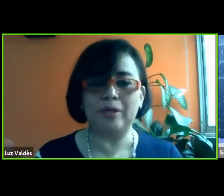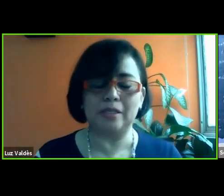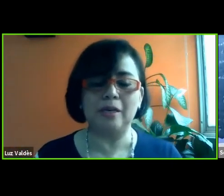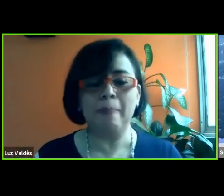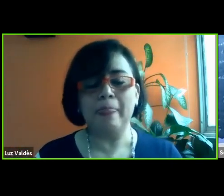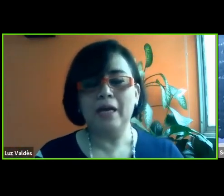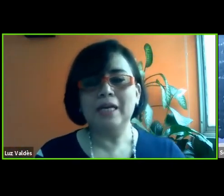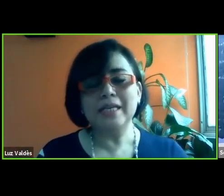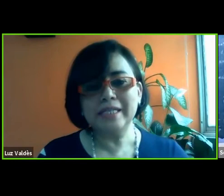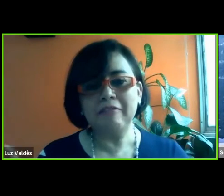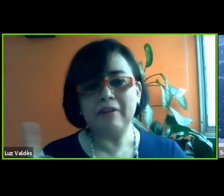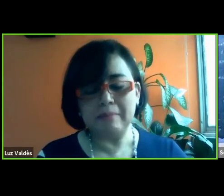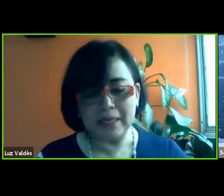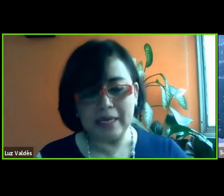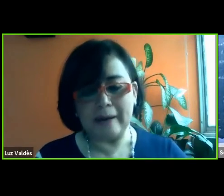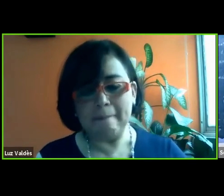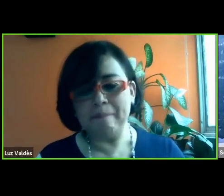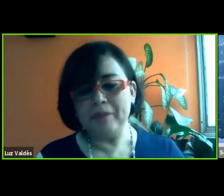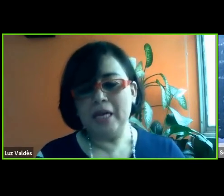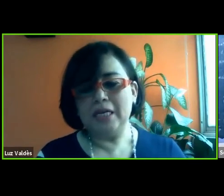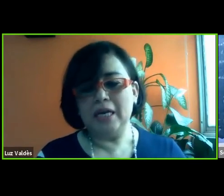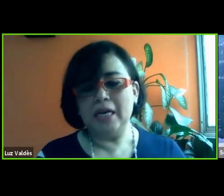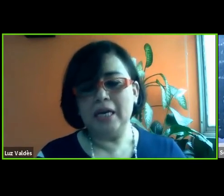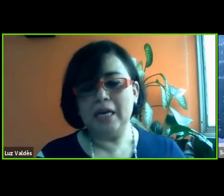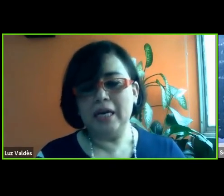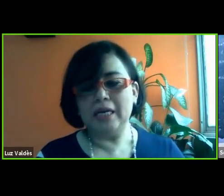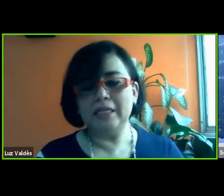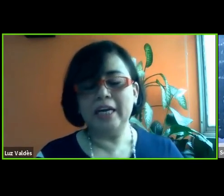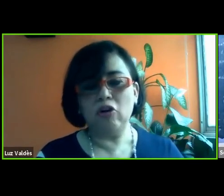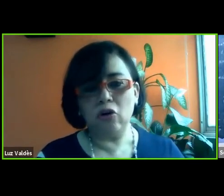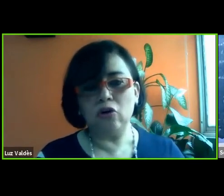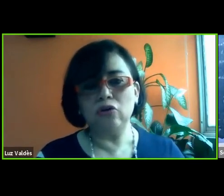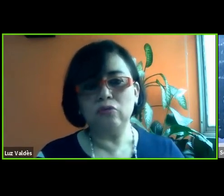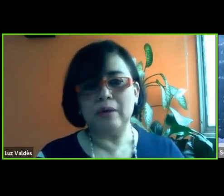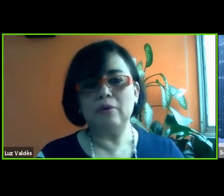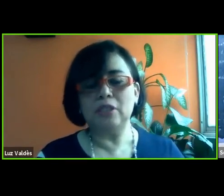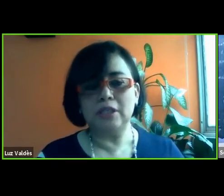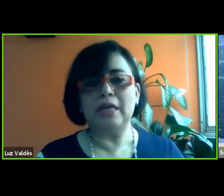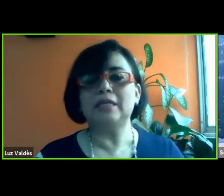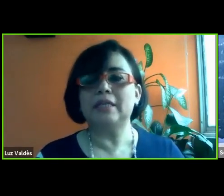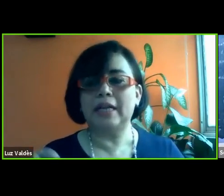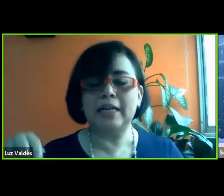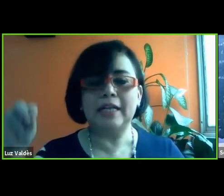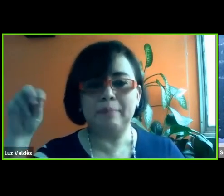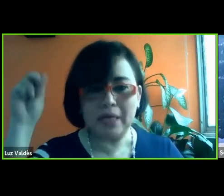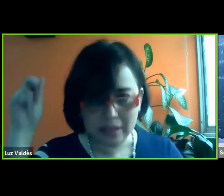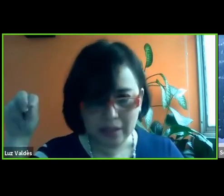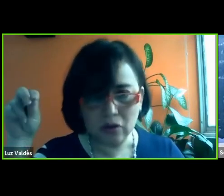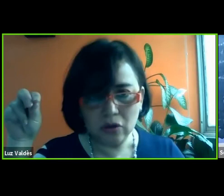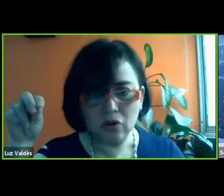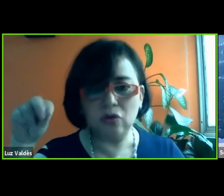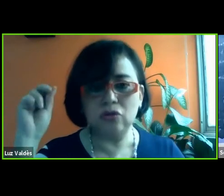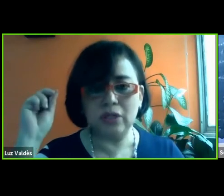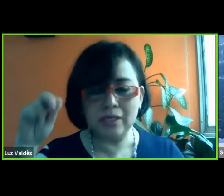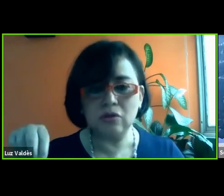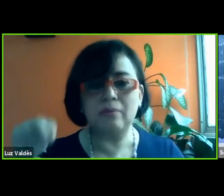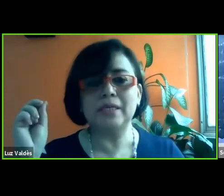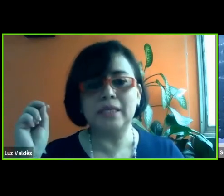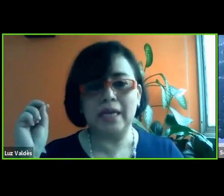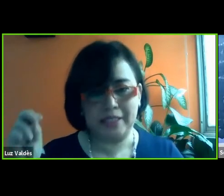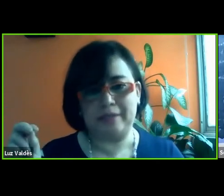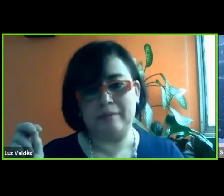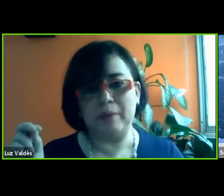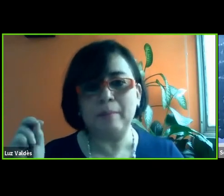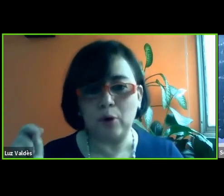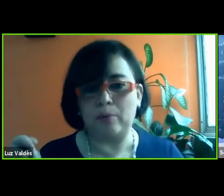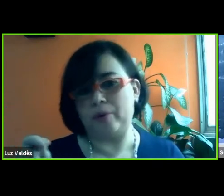polvo y así. Y esta familia llegó con una bolsita literal de plástico con tres sobres